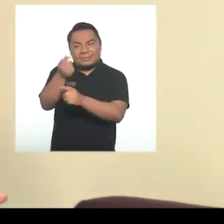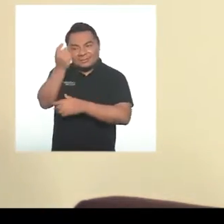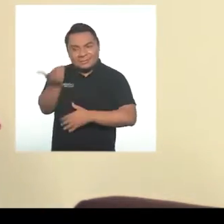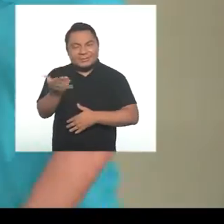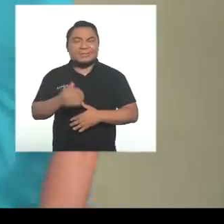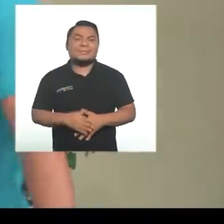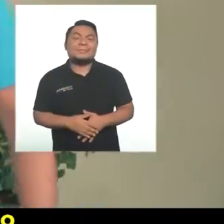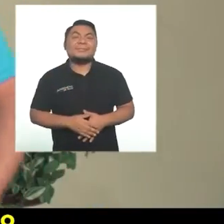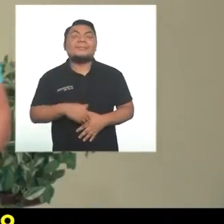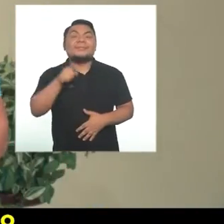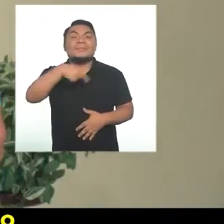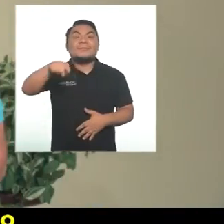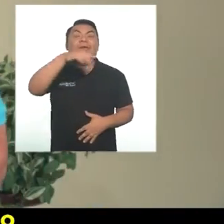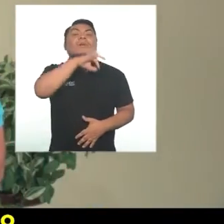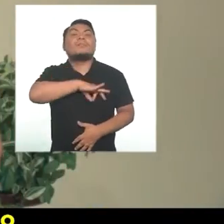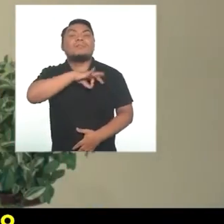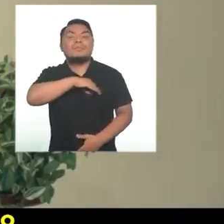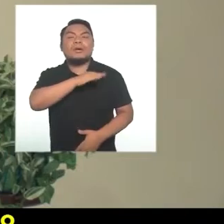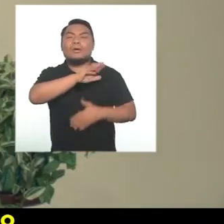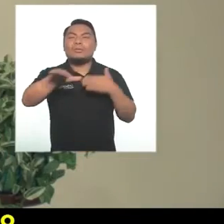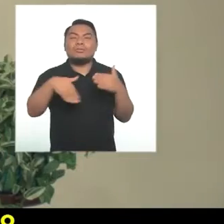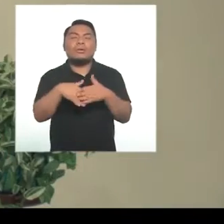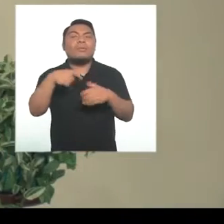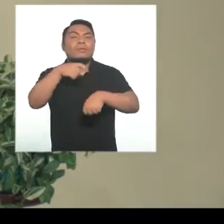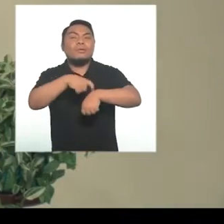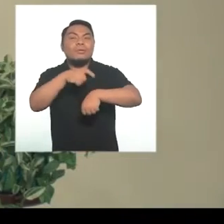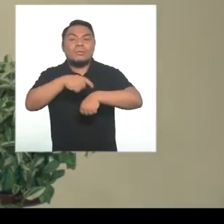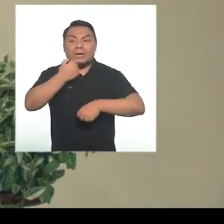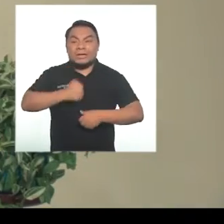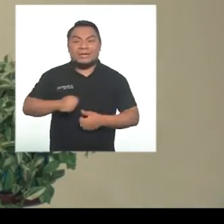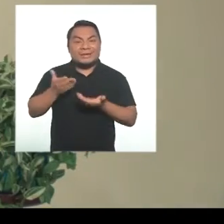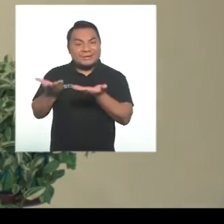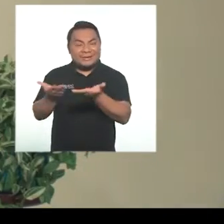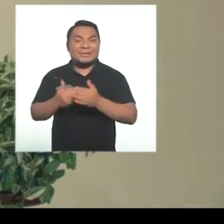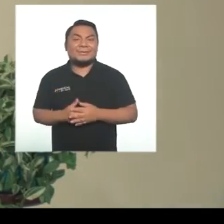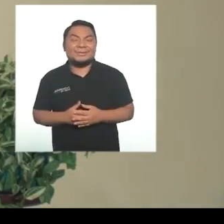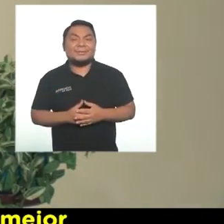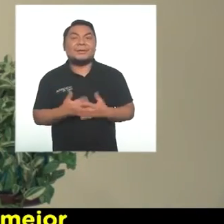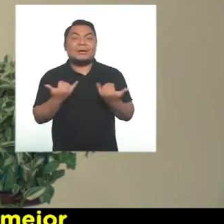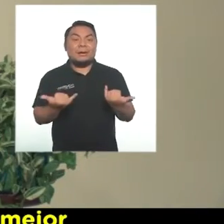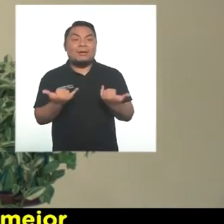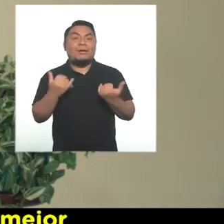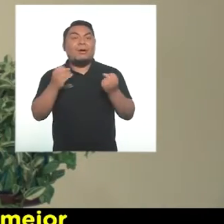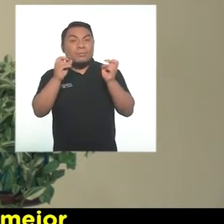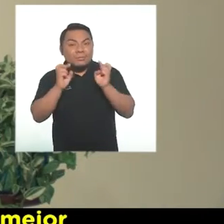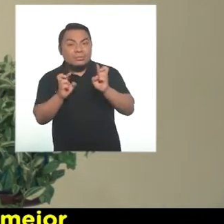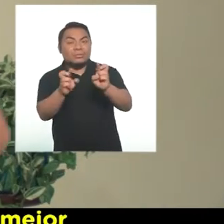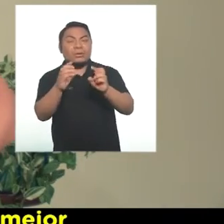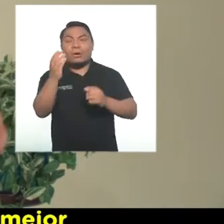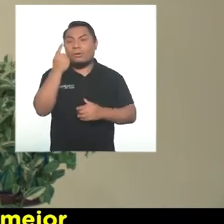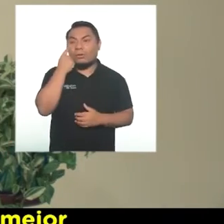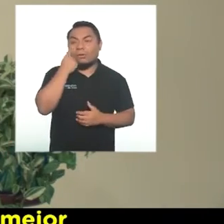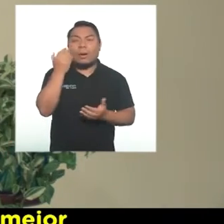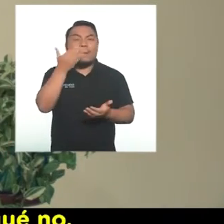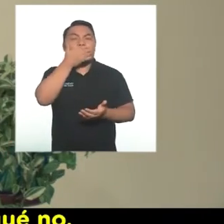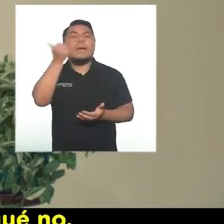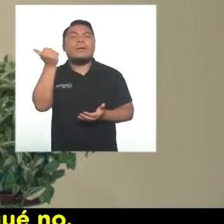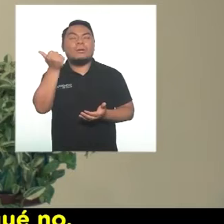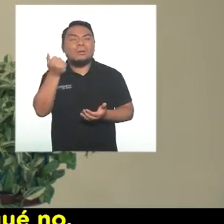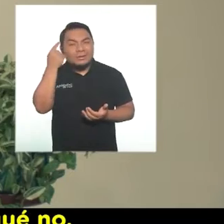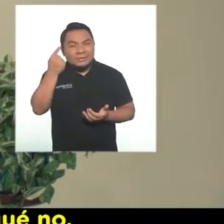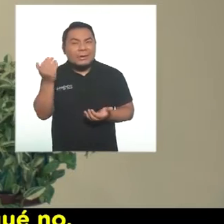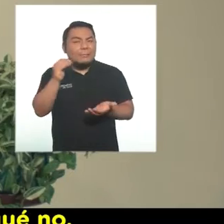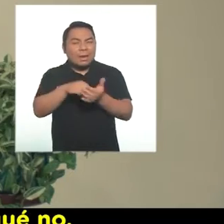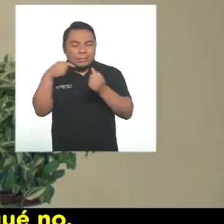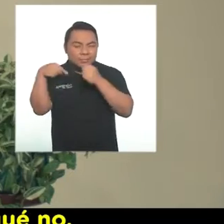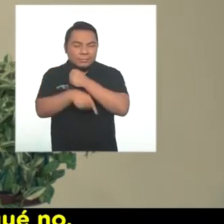merecen. Saquemos provecho de cada momento con nuestras hijas y nuestros hijos. Que sea una oportunidad para conocerlos mejor y